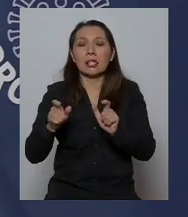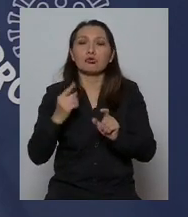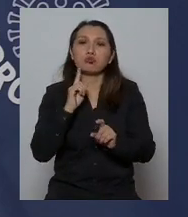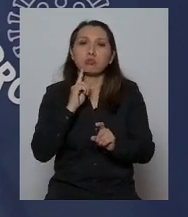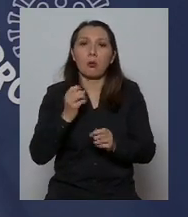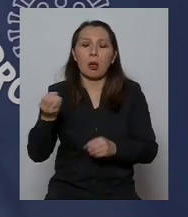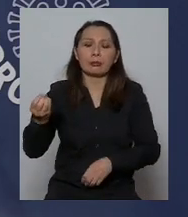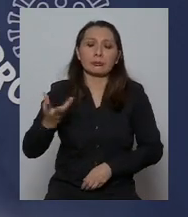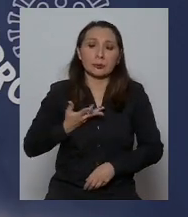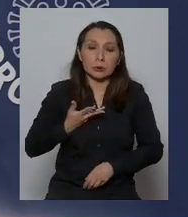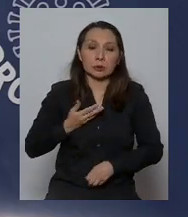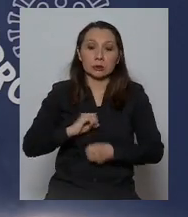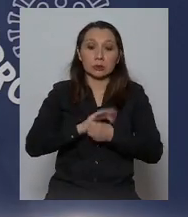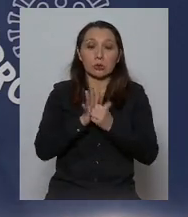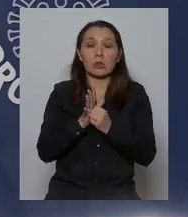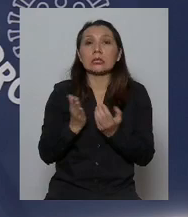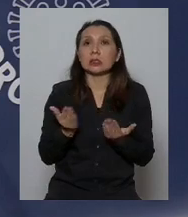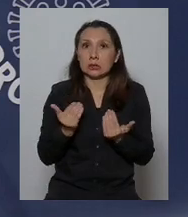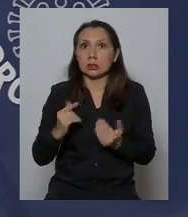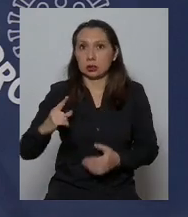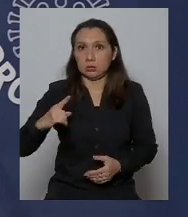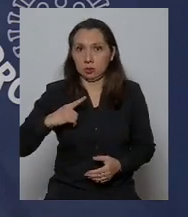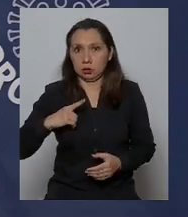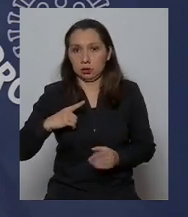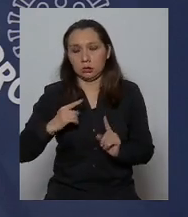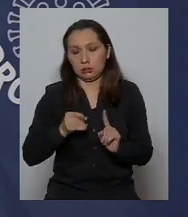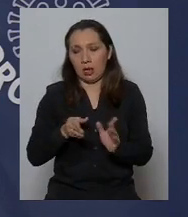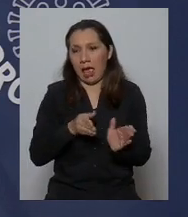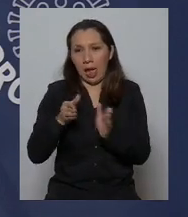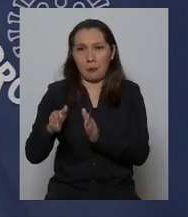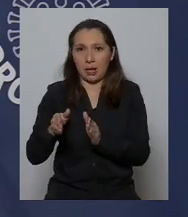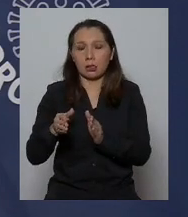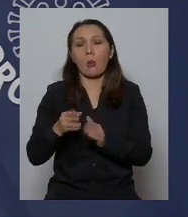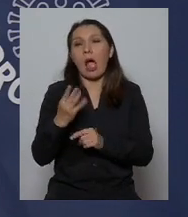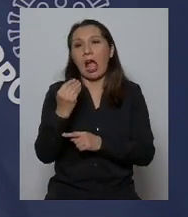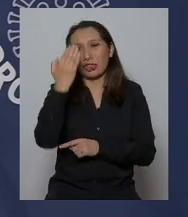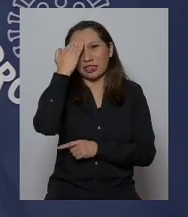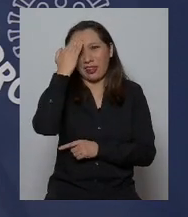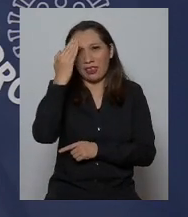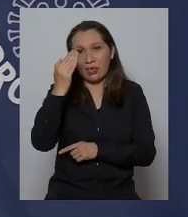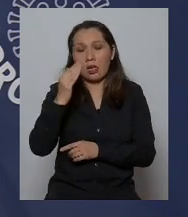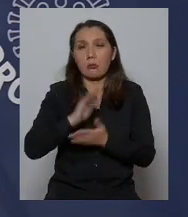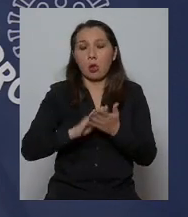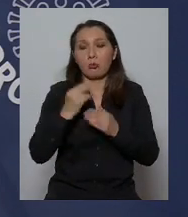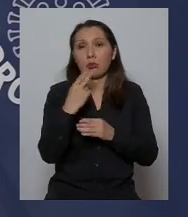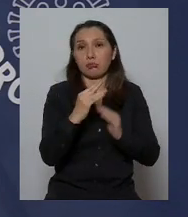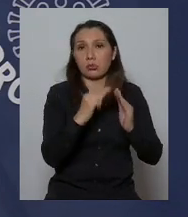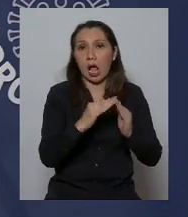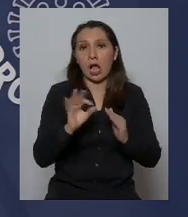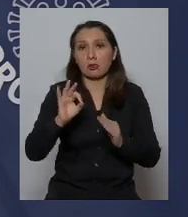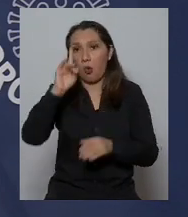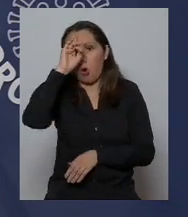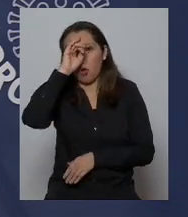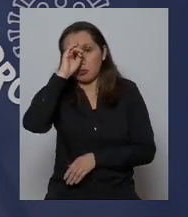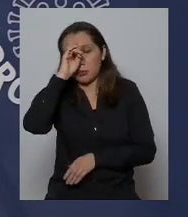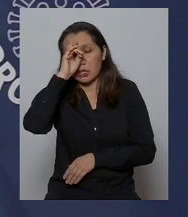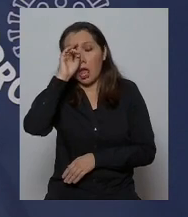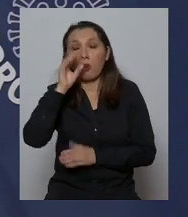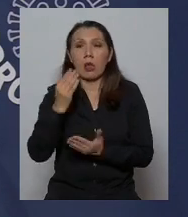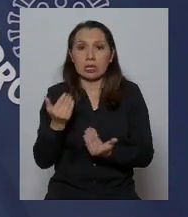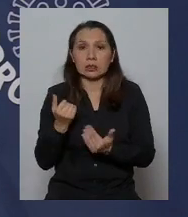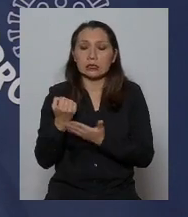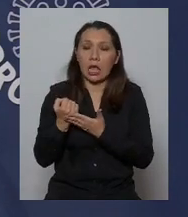una infección y que necesitan una licencia médica por 14 días ya sea que estén en su casa en un hospital donde